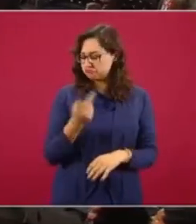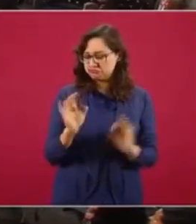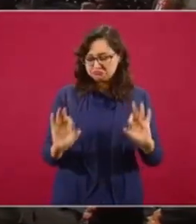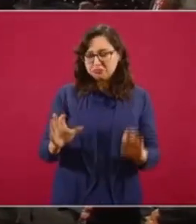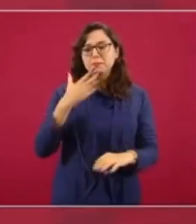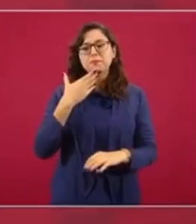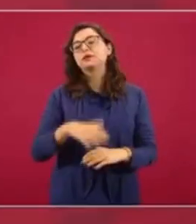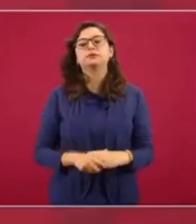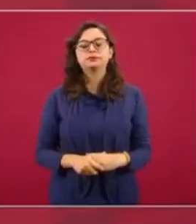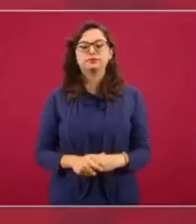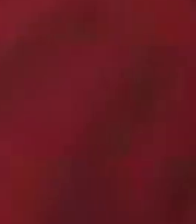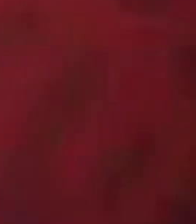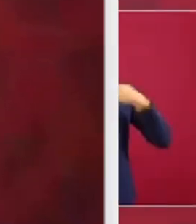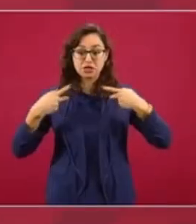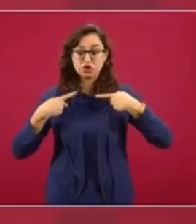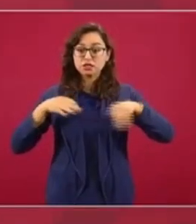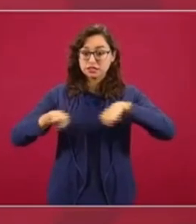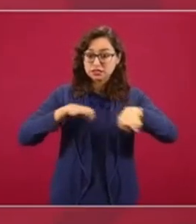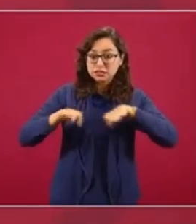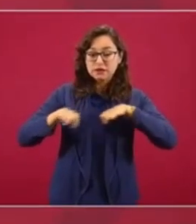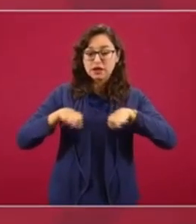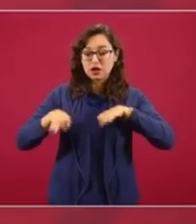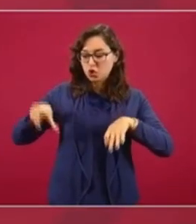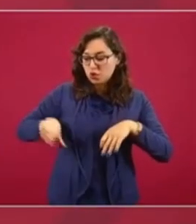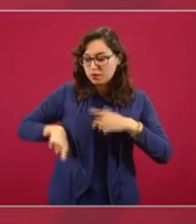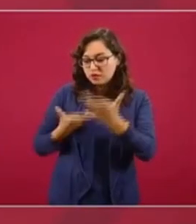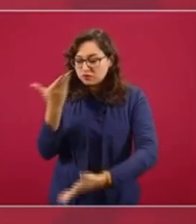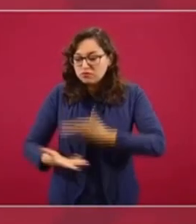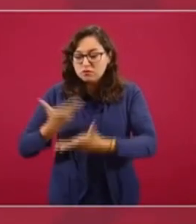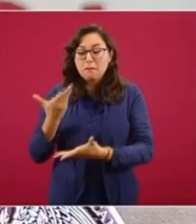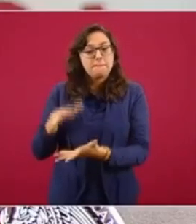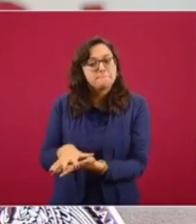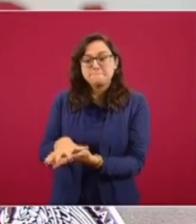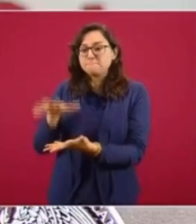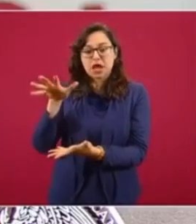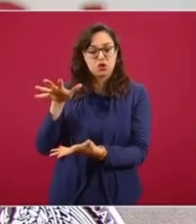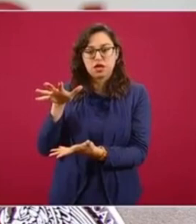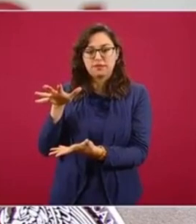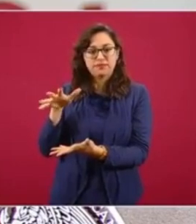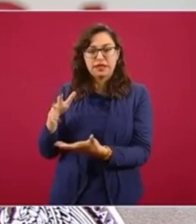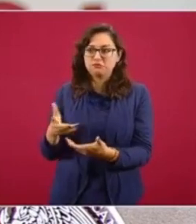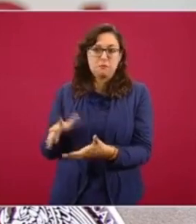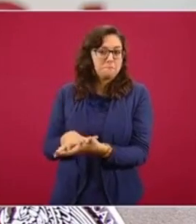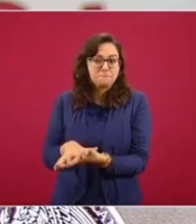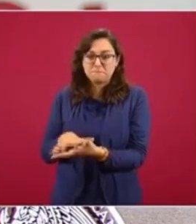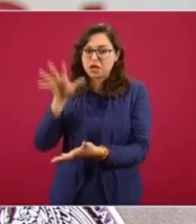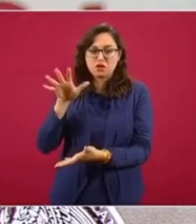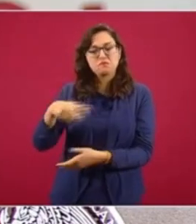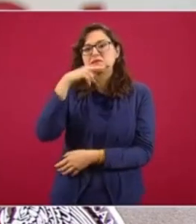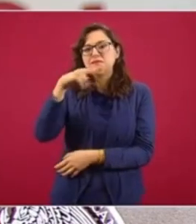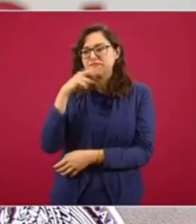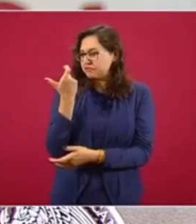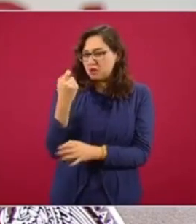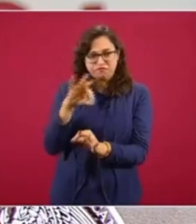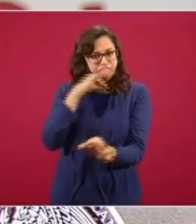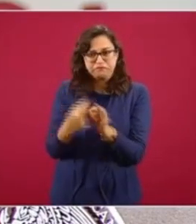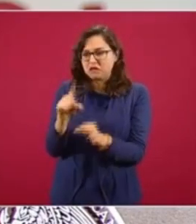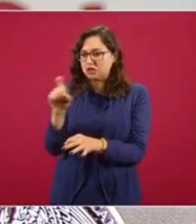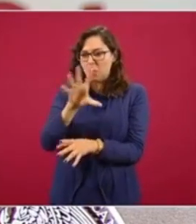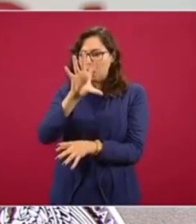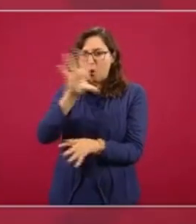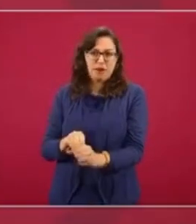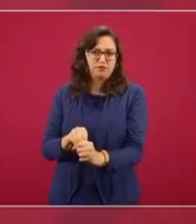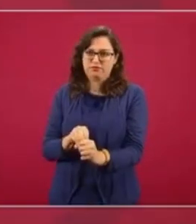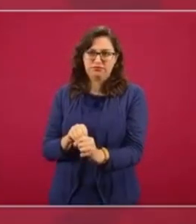La mayoría de los trabajadores, al servicio del Estado, la inmensa mayoría, tiene su aguinaldo completo. O no